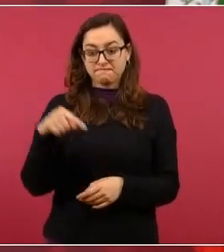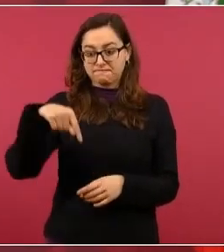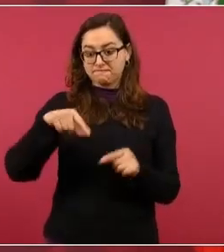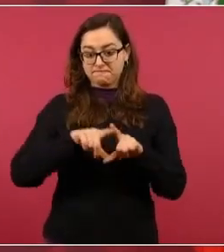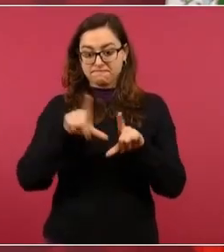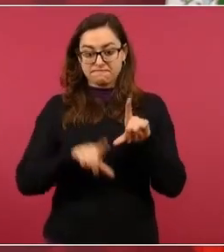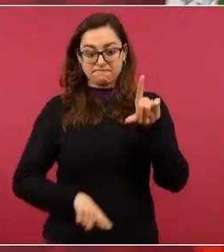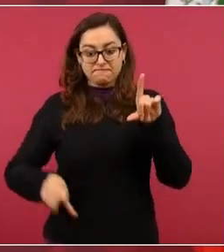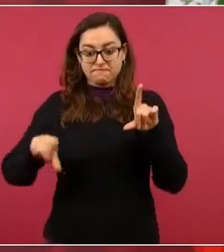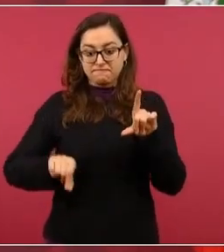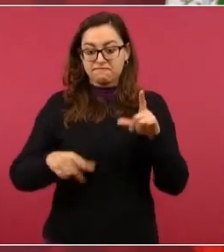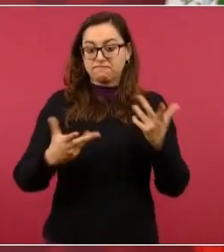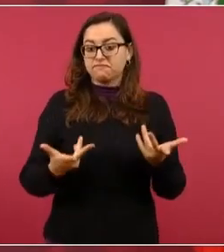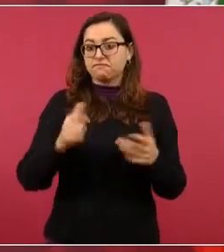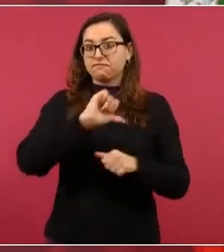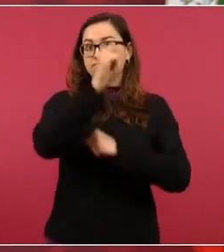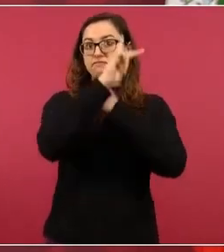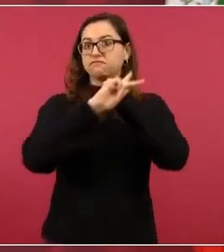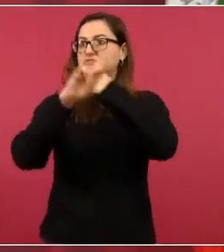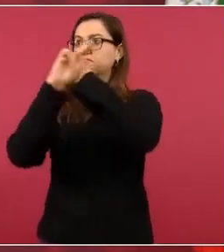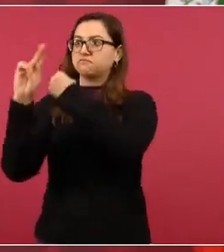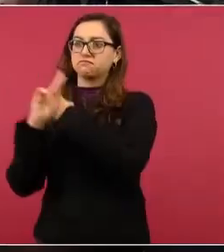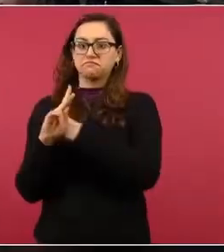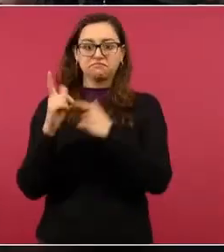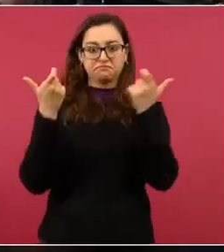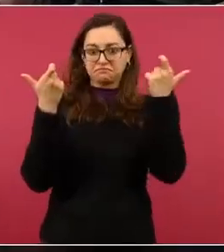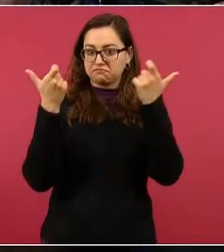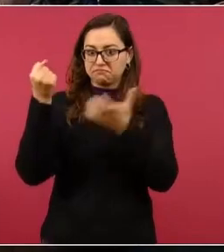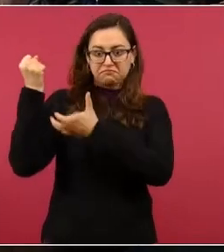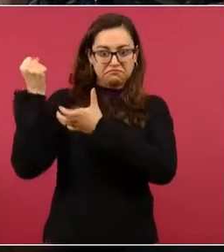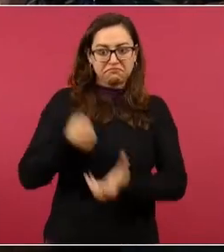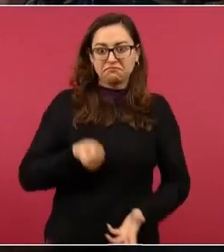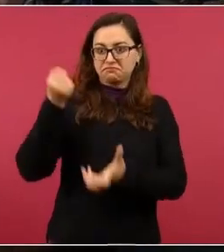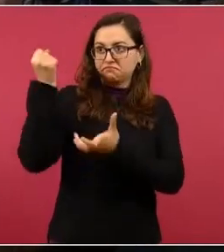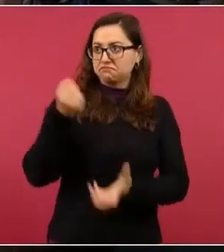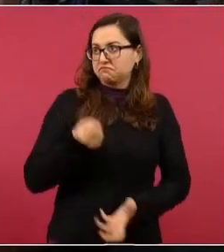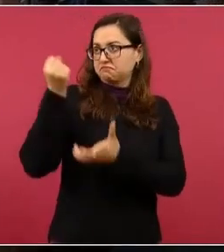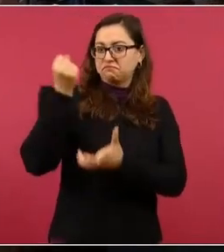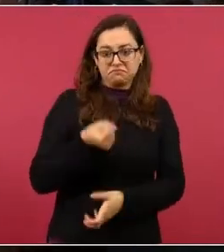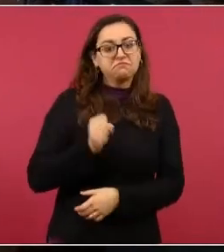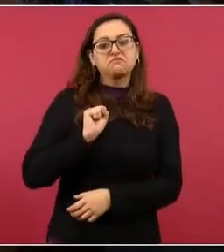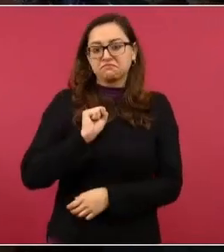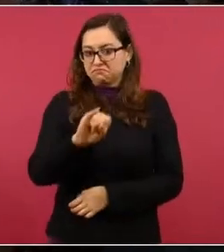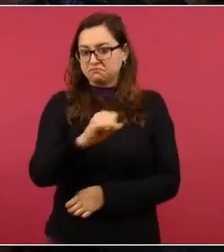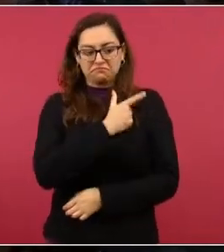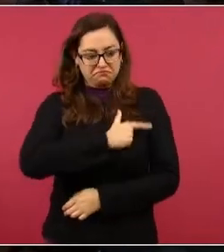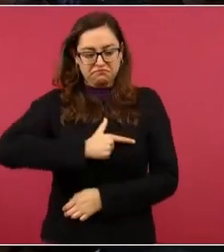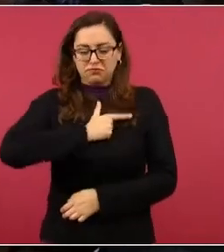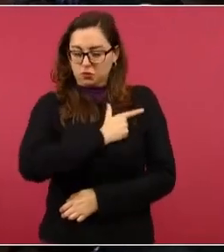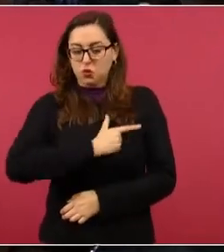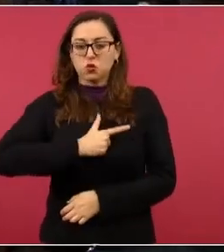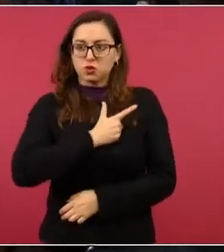en el mundo para la inversión extranjera,